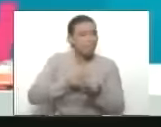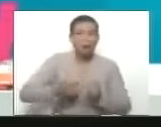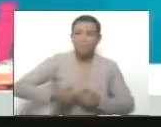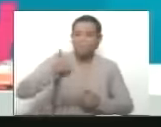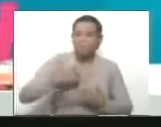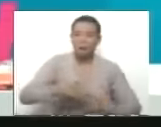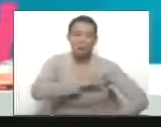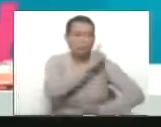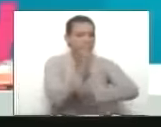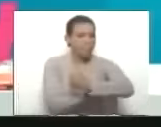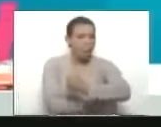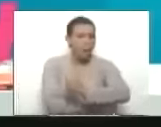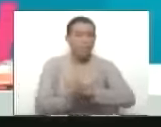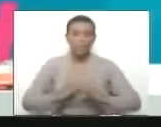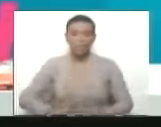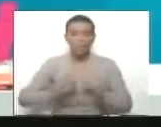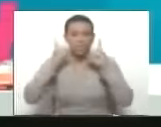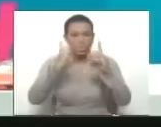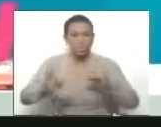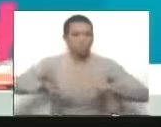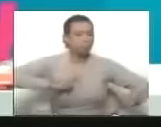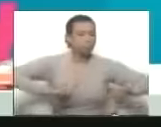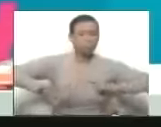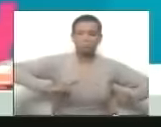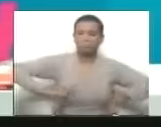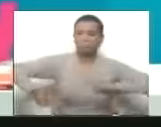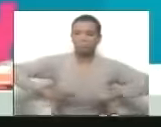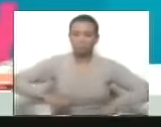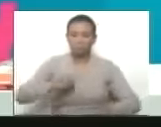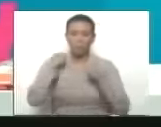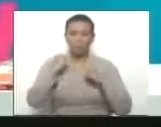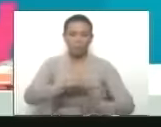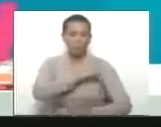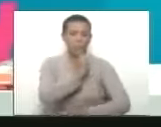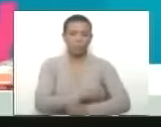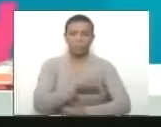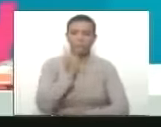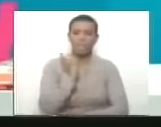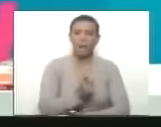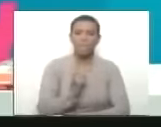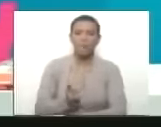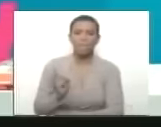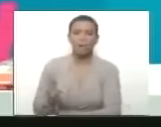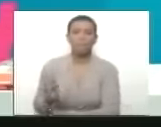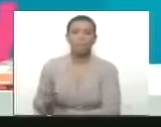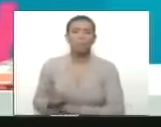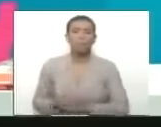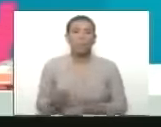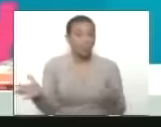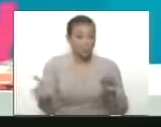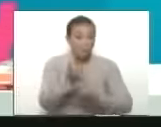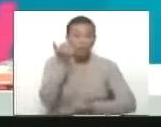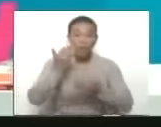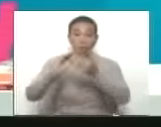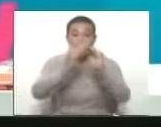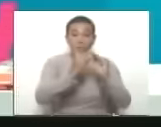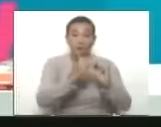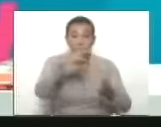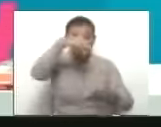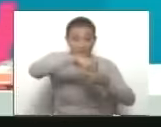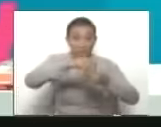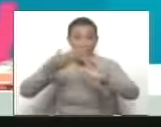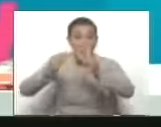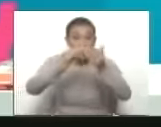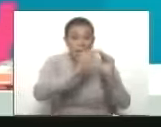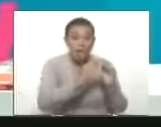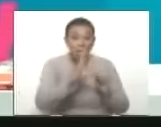más empoderada, decidiendo, dirigiendo y con el mando. Como se ha logrado en las comunas, en los consejos comunales,